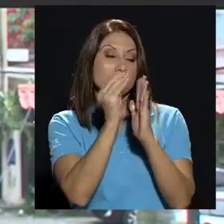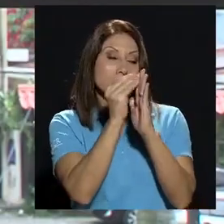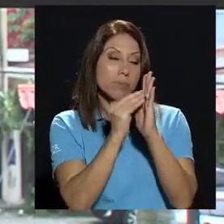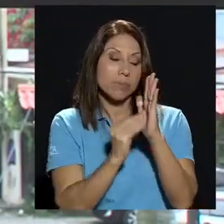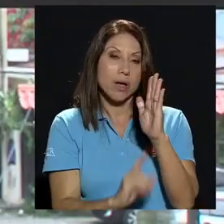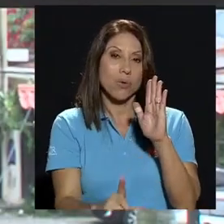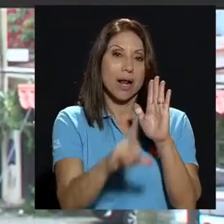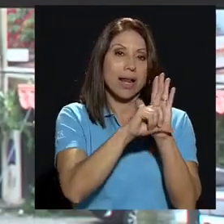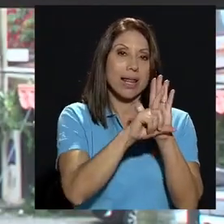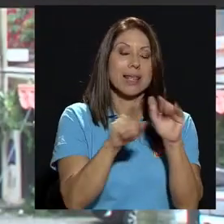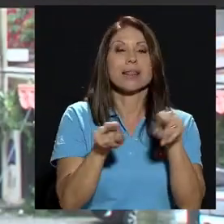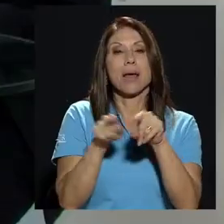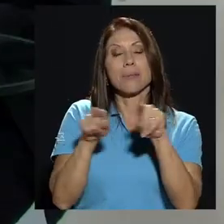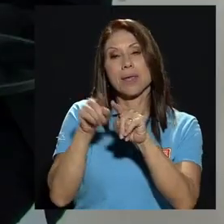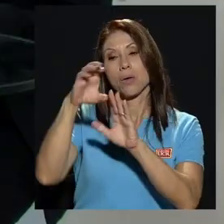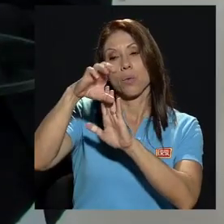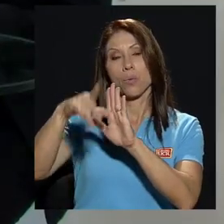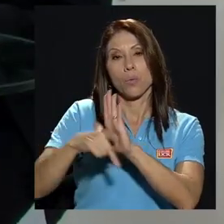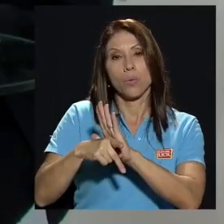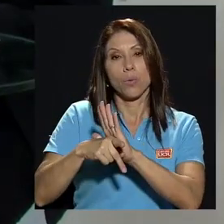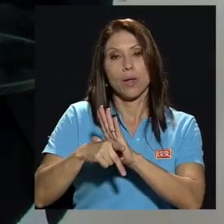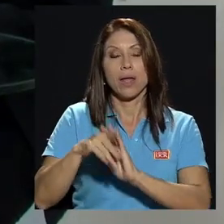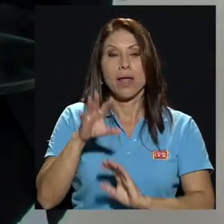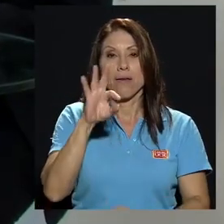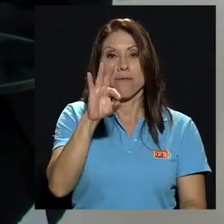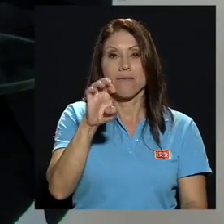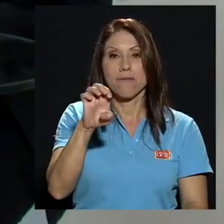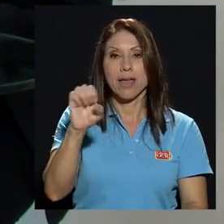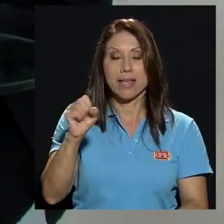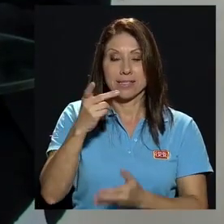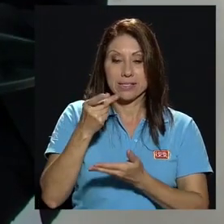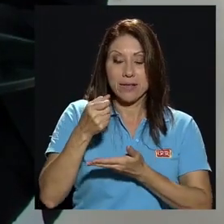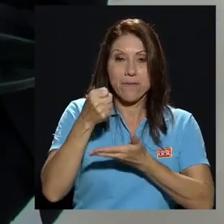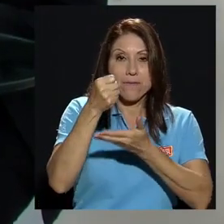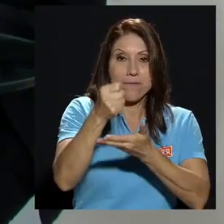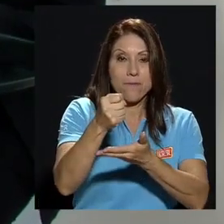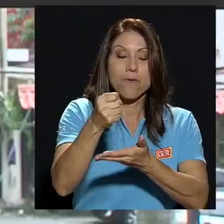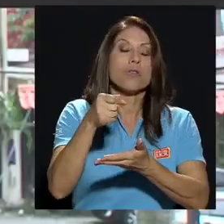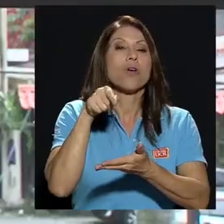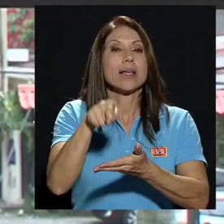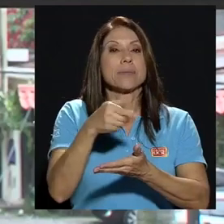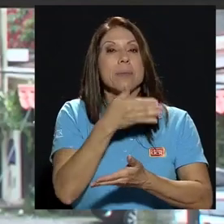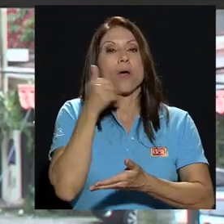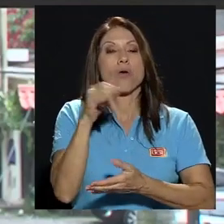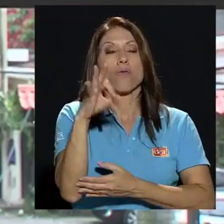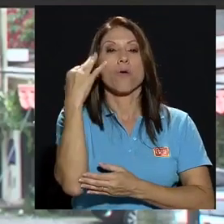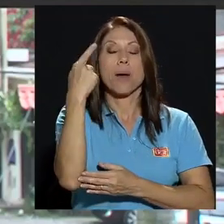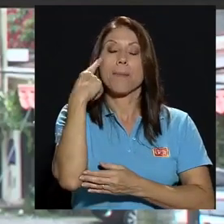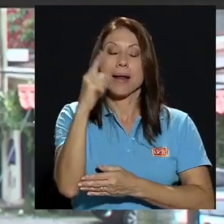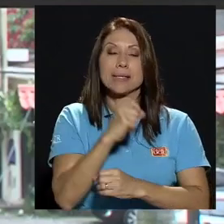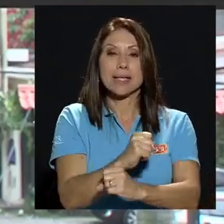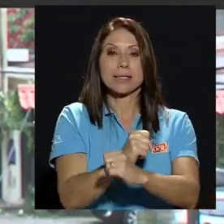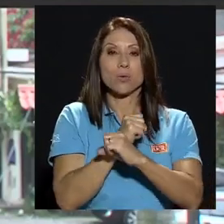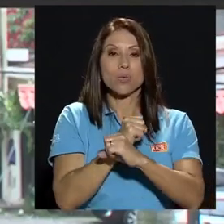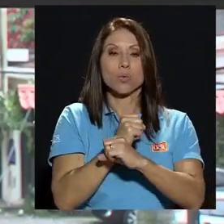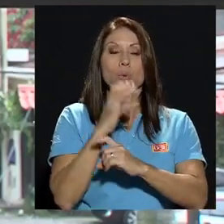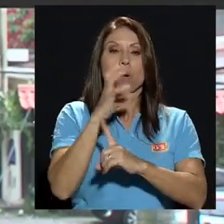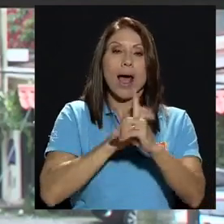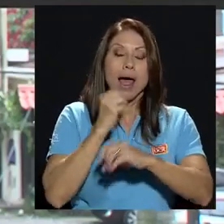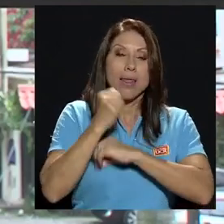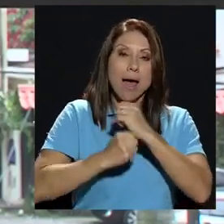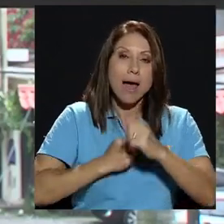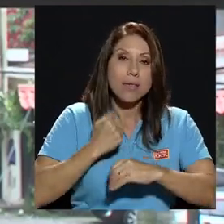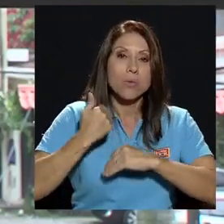garantía inclusive constitucional y el FES es el mejor mecanismo para poder estar seguros de que año con año podemos